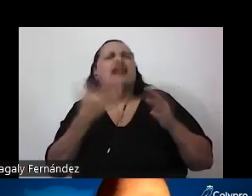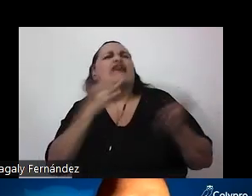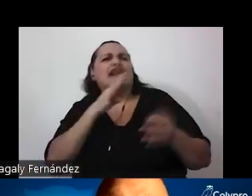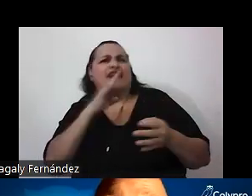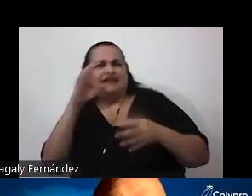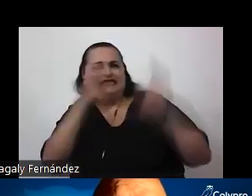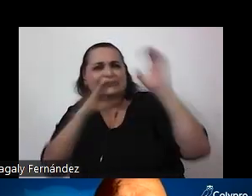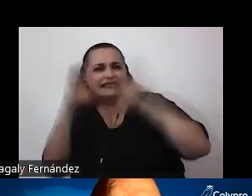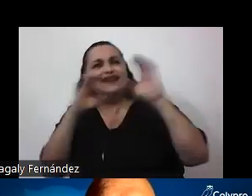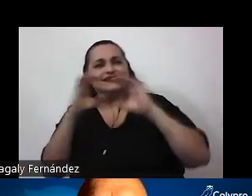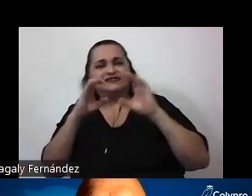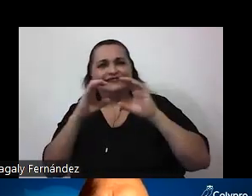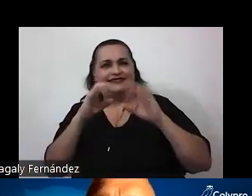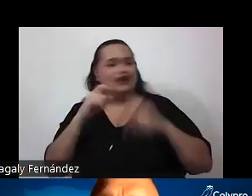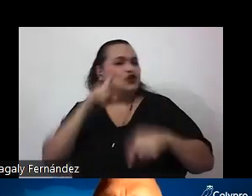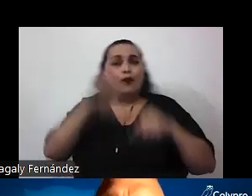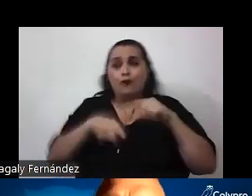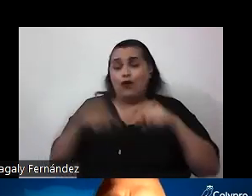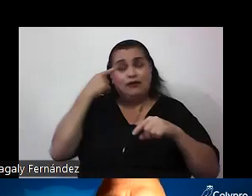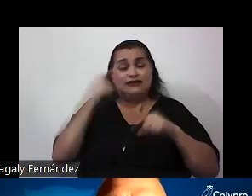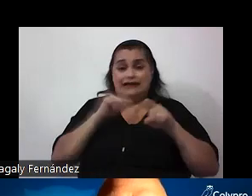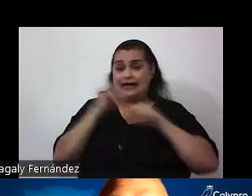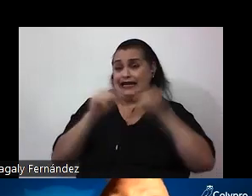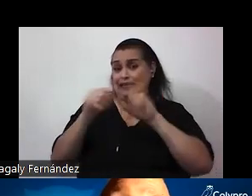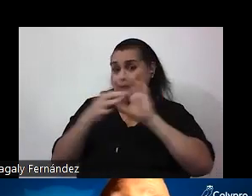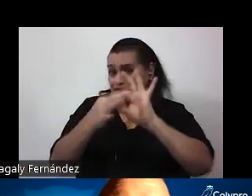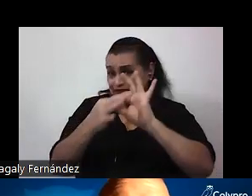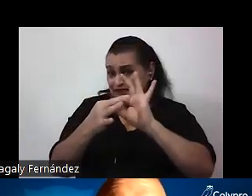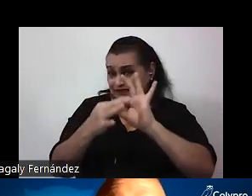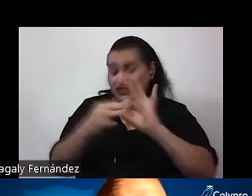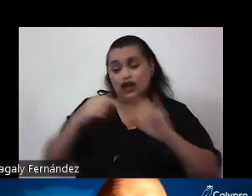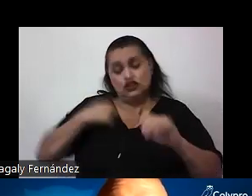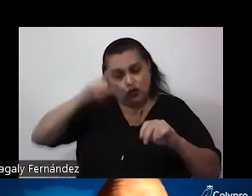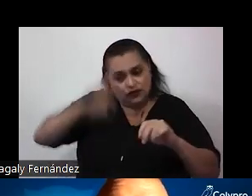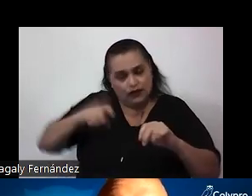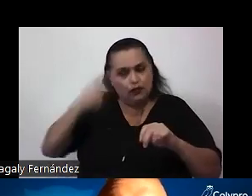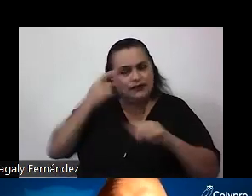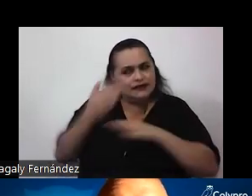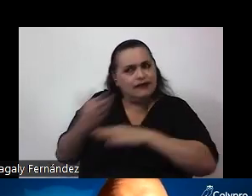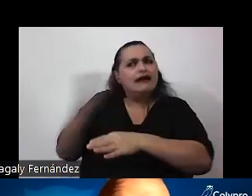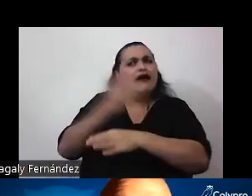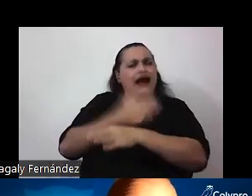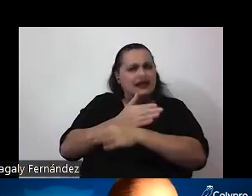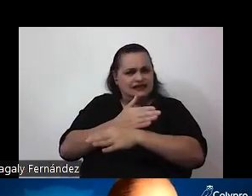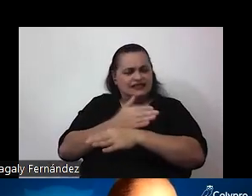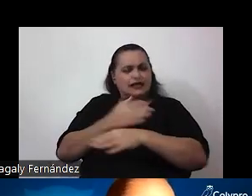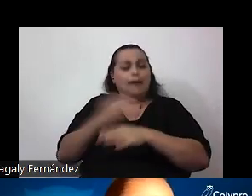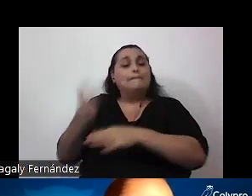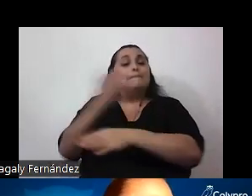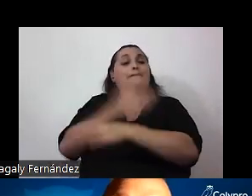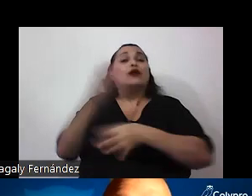y tampoco puedo pensar críticamente sobre eso si no soy consciente de los prejuicios